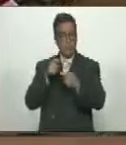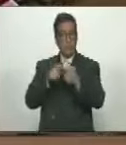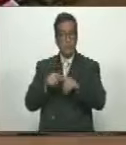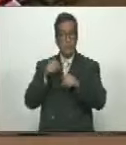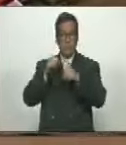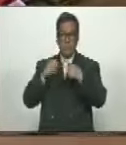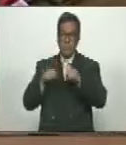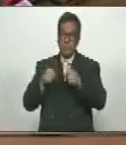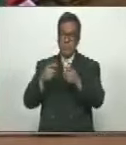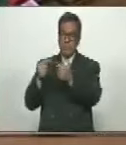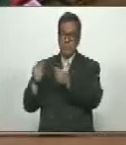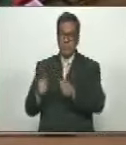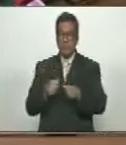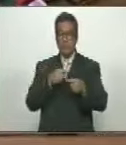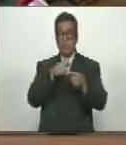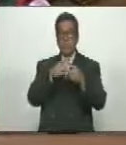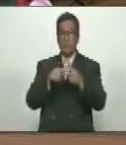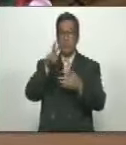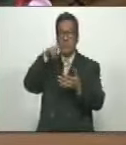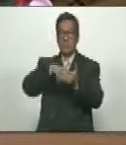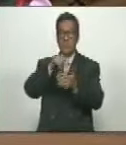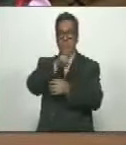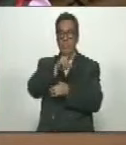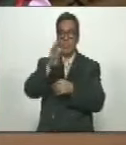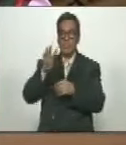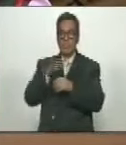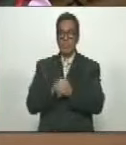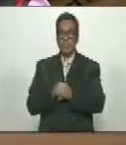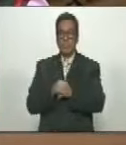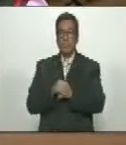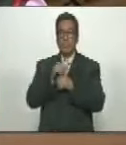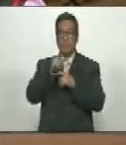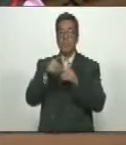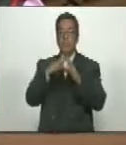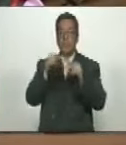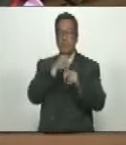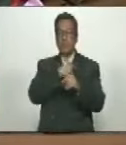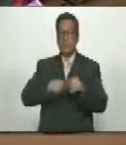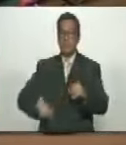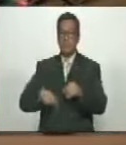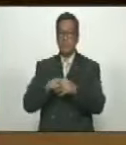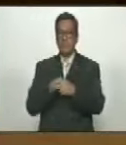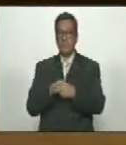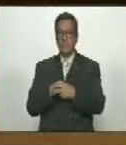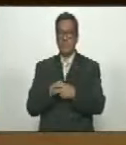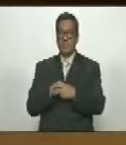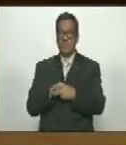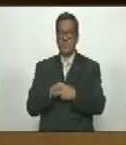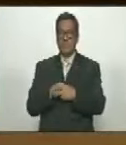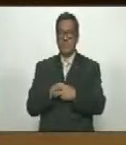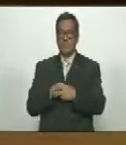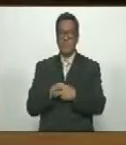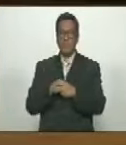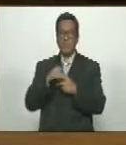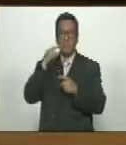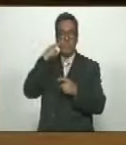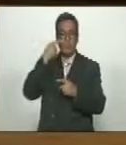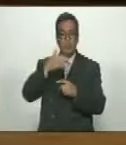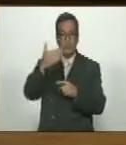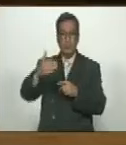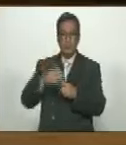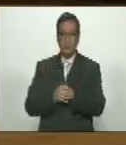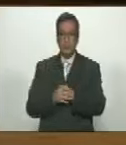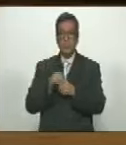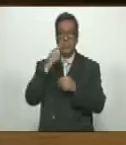ejercicio económico financiero 2024 es todo ciudadano presidente en consideración